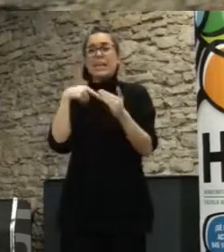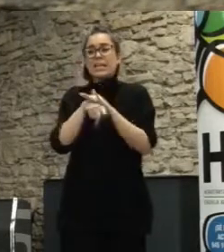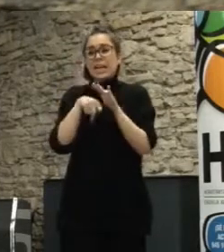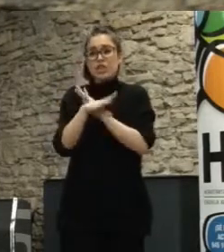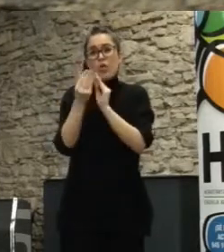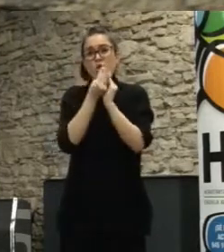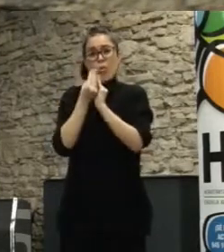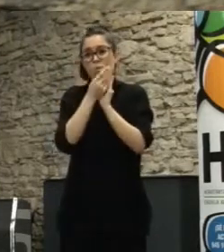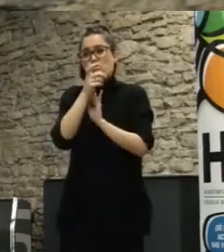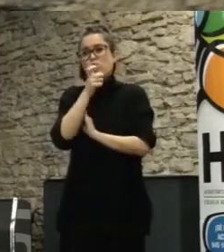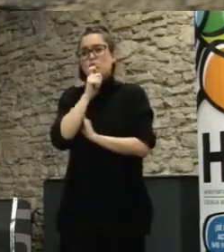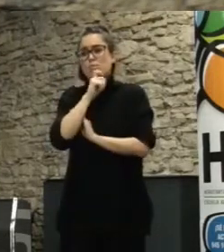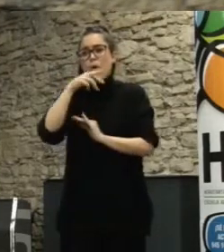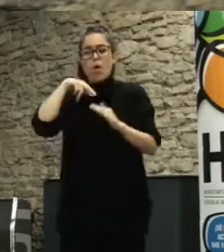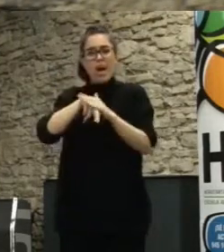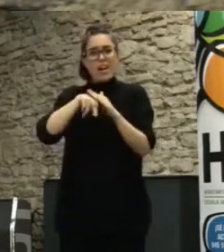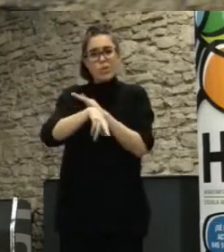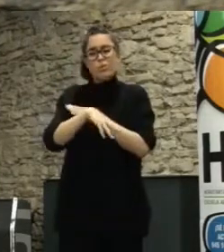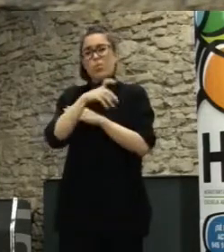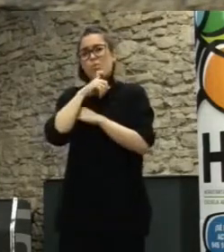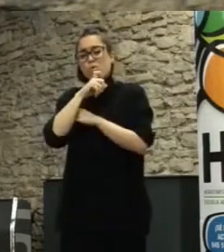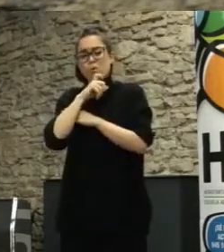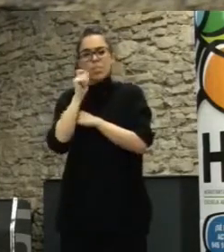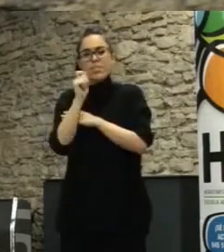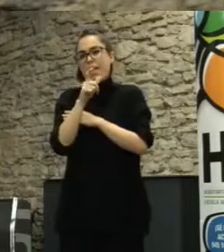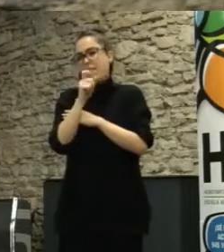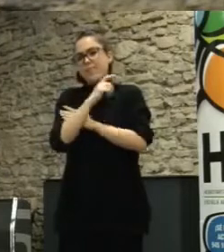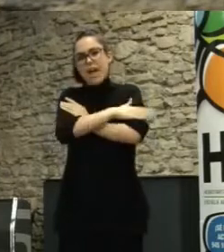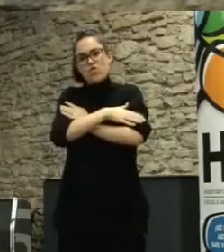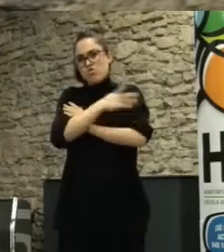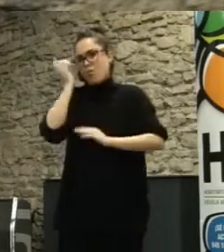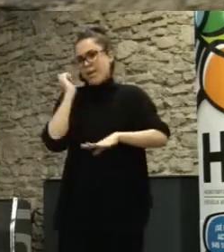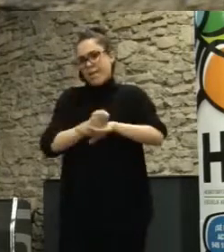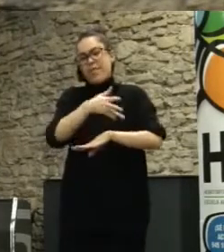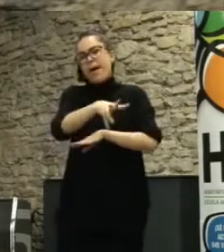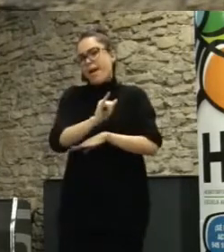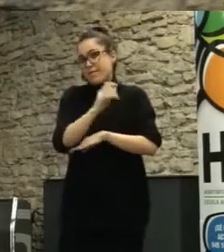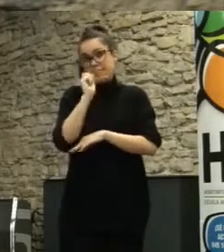recursos de gobernanza siempre hay una gobernanza del común que